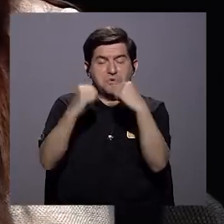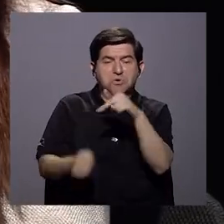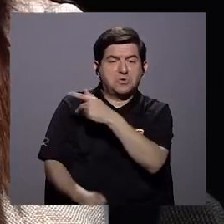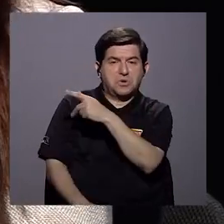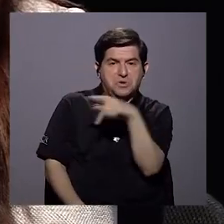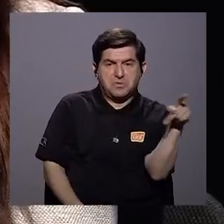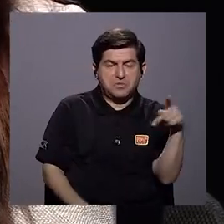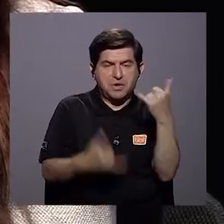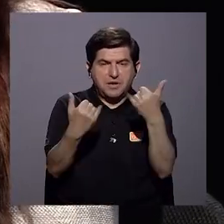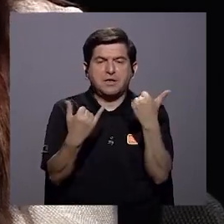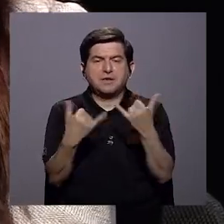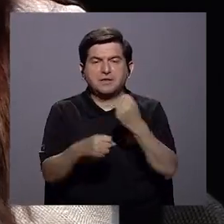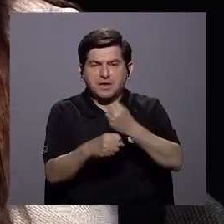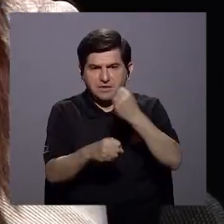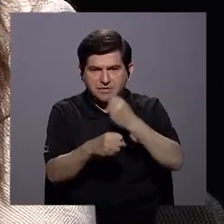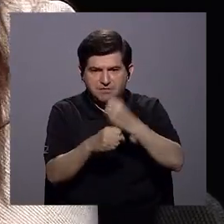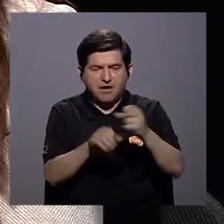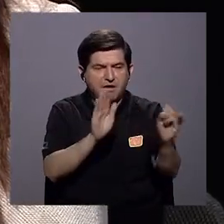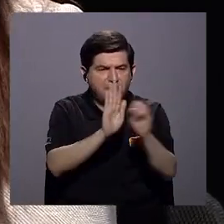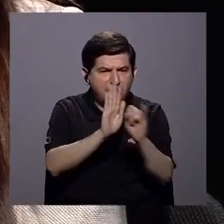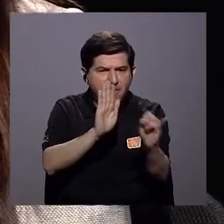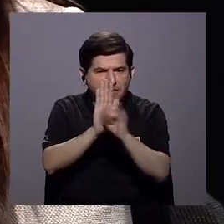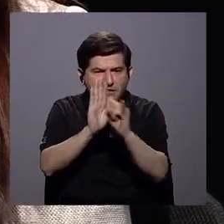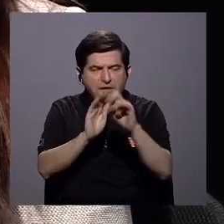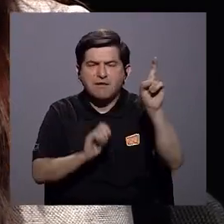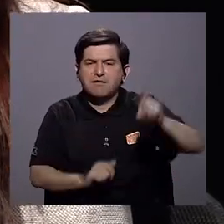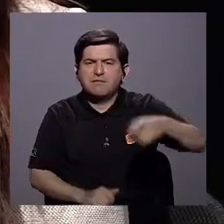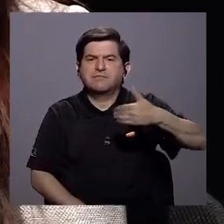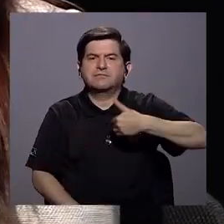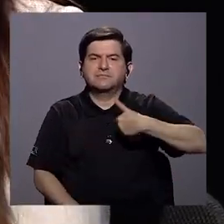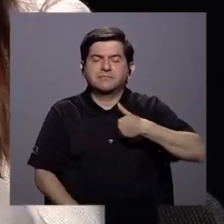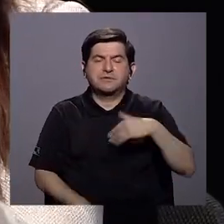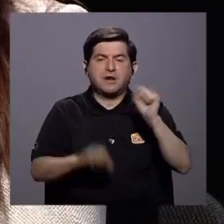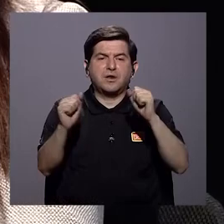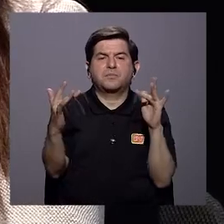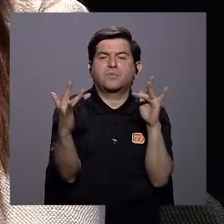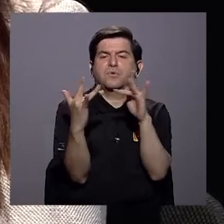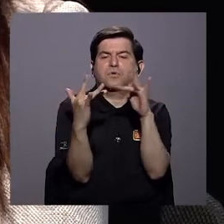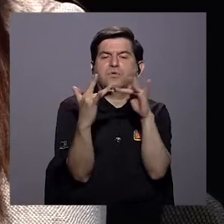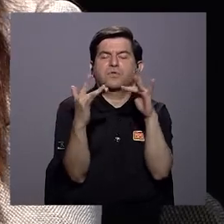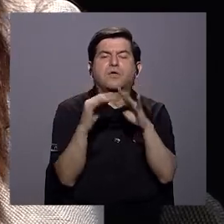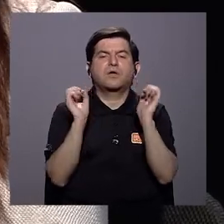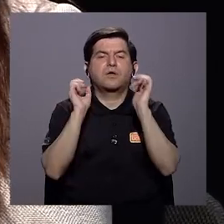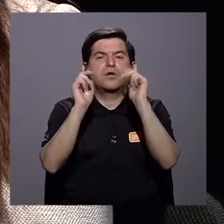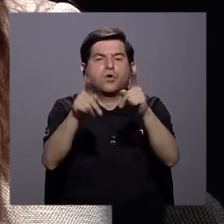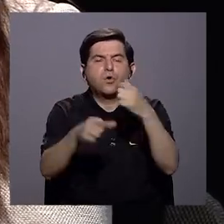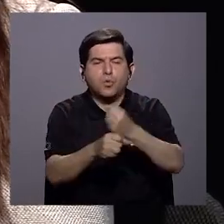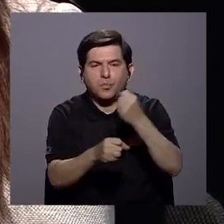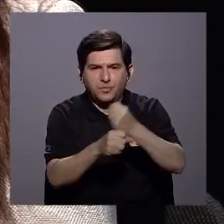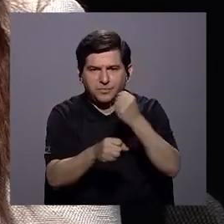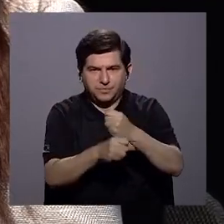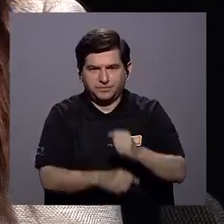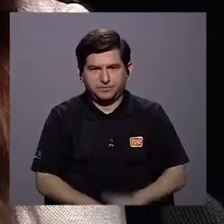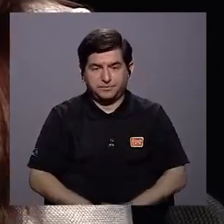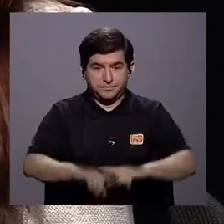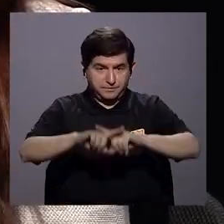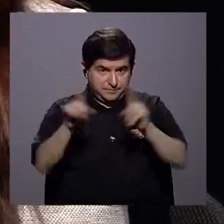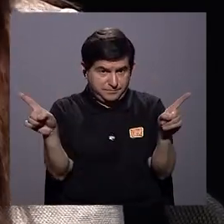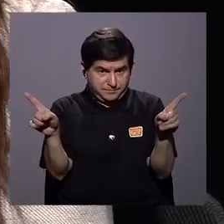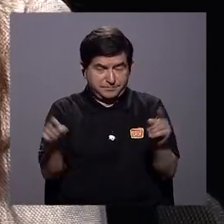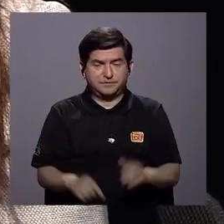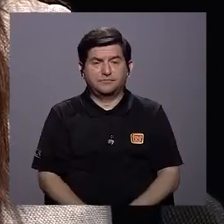Entonces ya estamos trabajando en la identificación de las necesidades para acercar a las oportunidades de trabajo, pero